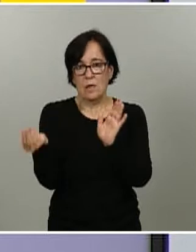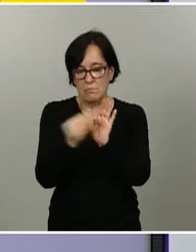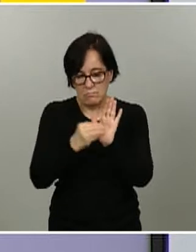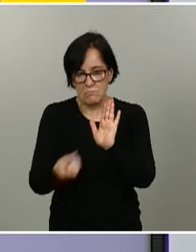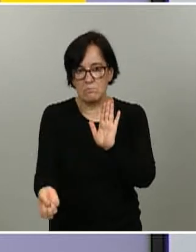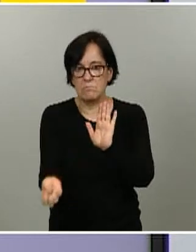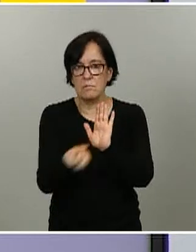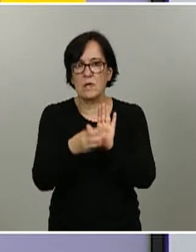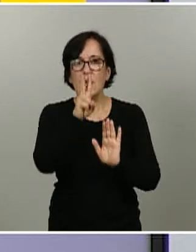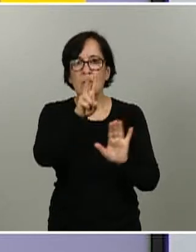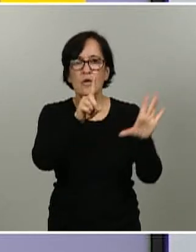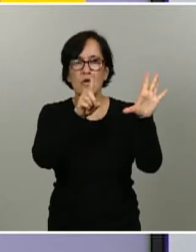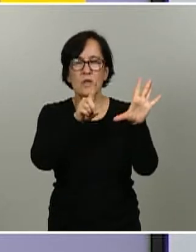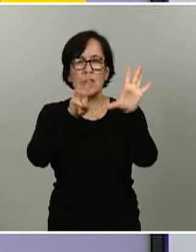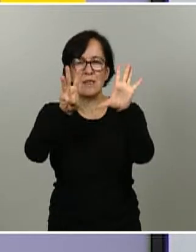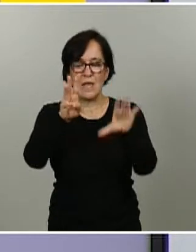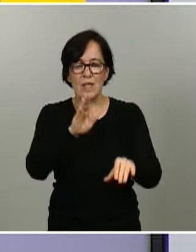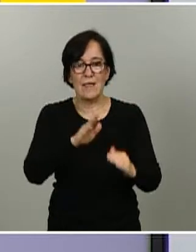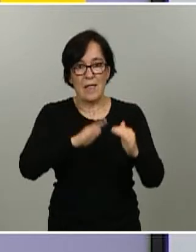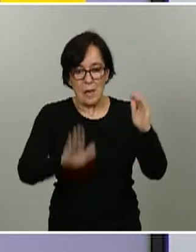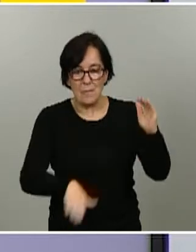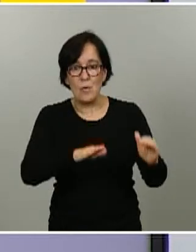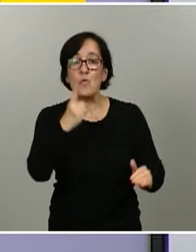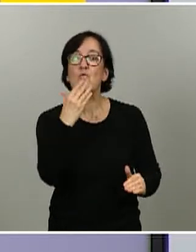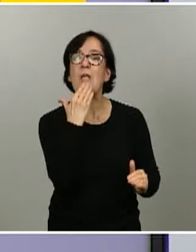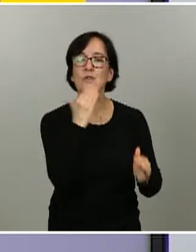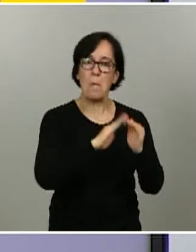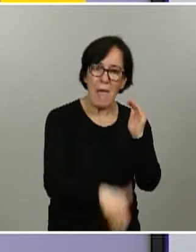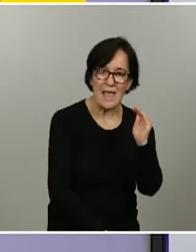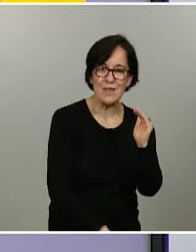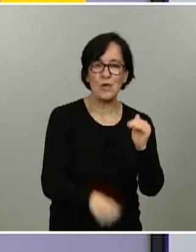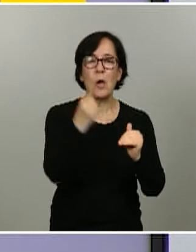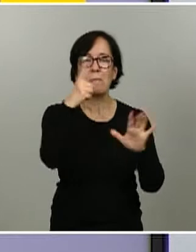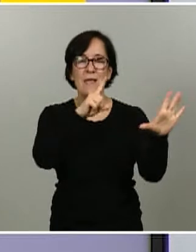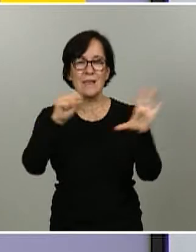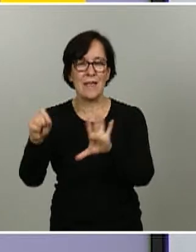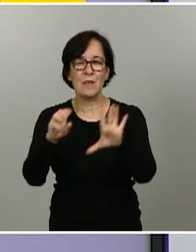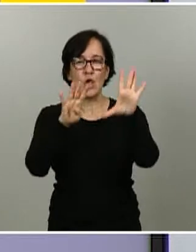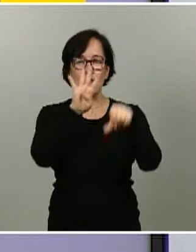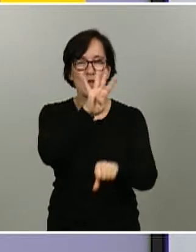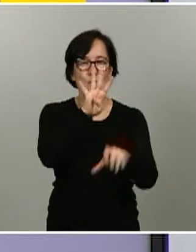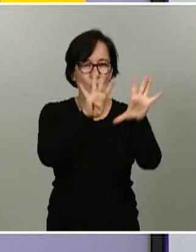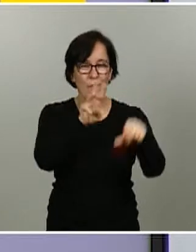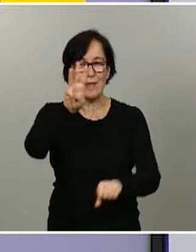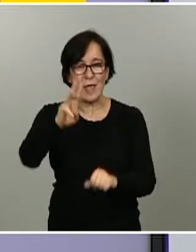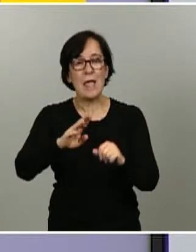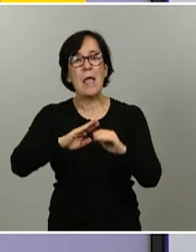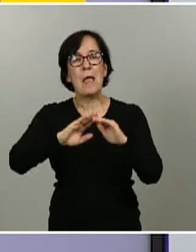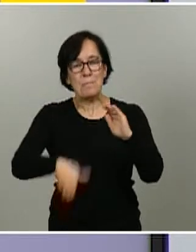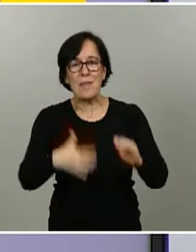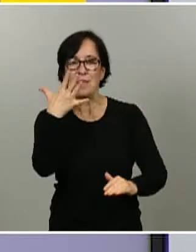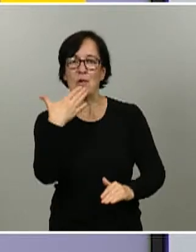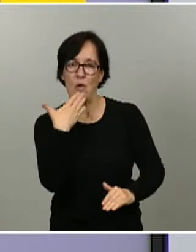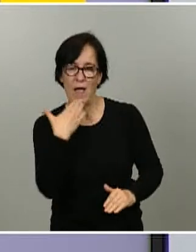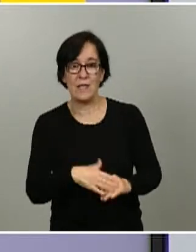268 niños menores de un año, 1.693 que tienen menos de cinco años y unos